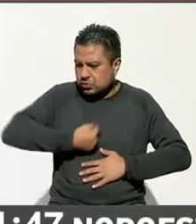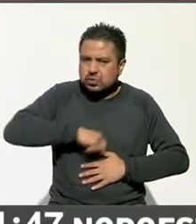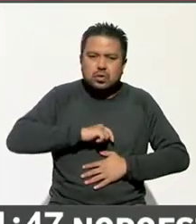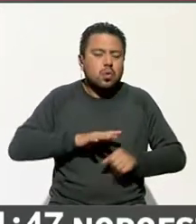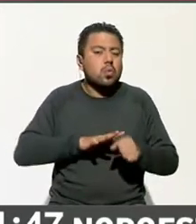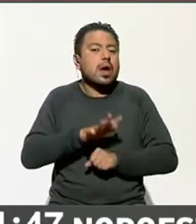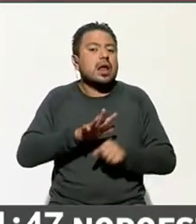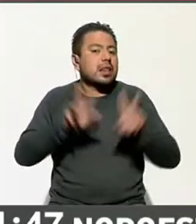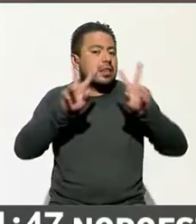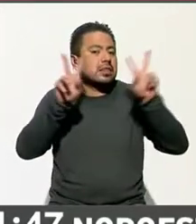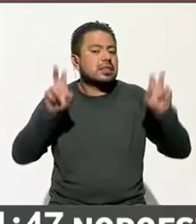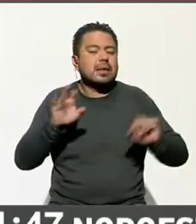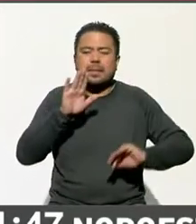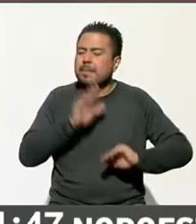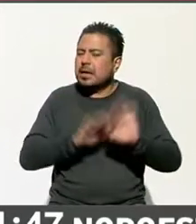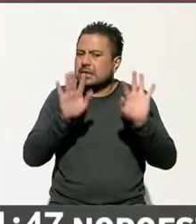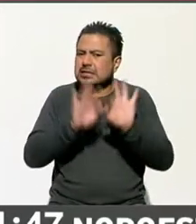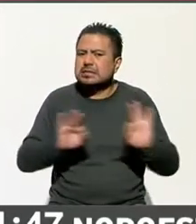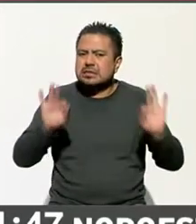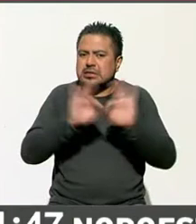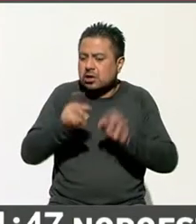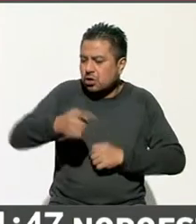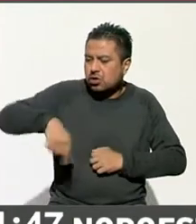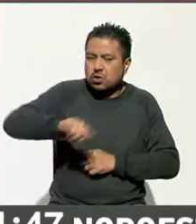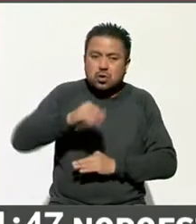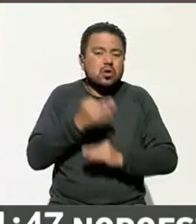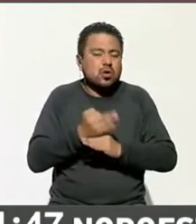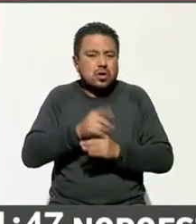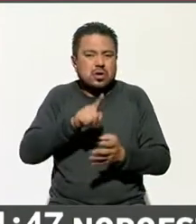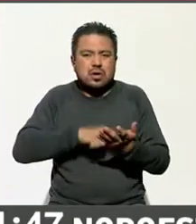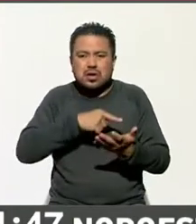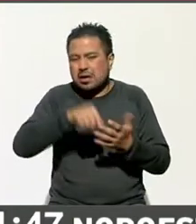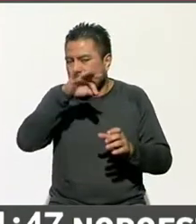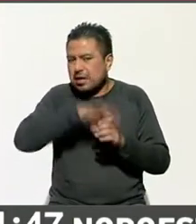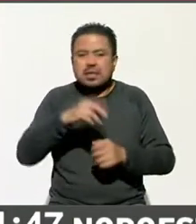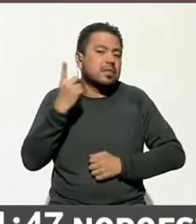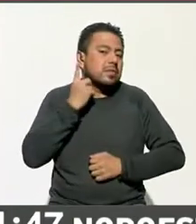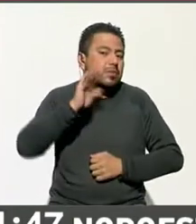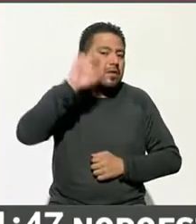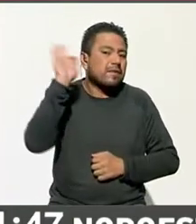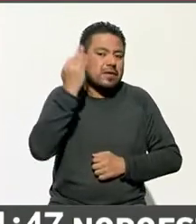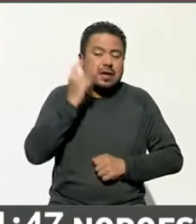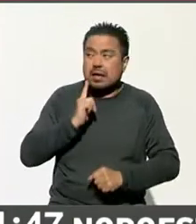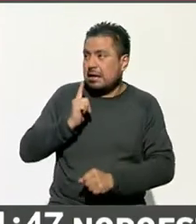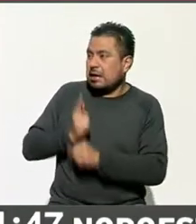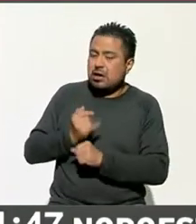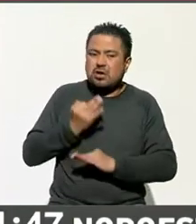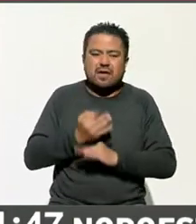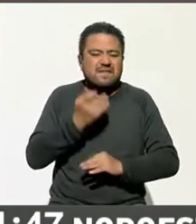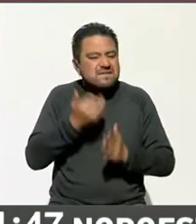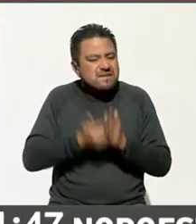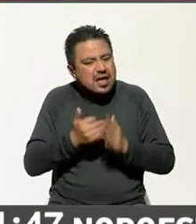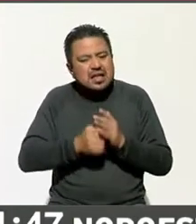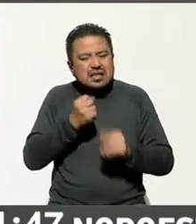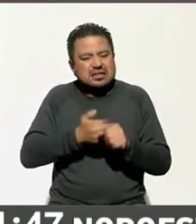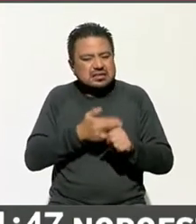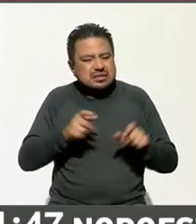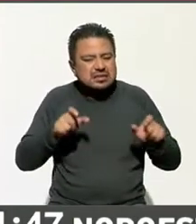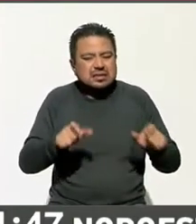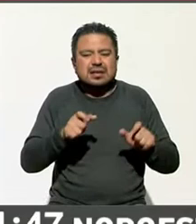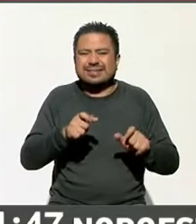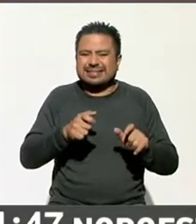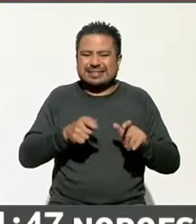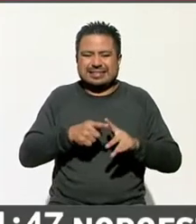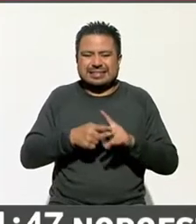tema fue más importante para usted en esta elección de diputado federal? Como verás, tenemos inseguridad, economía y corrupción.